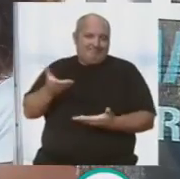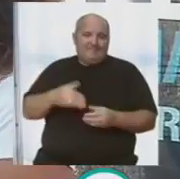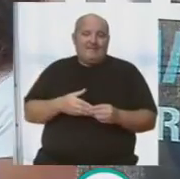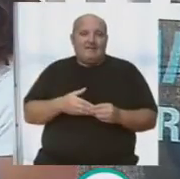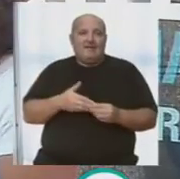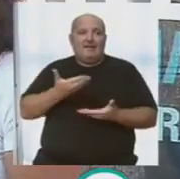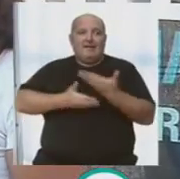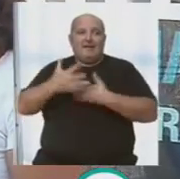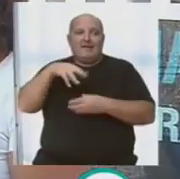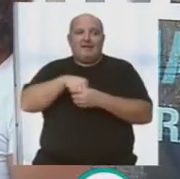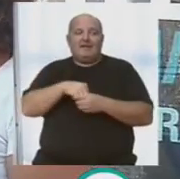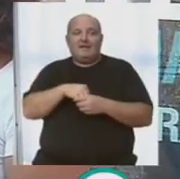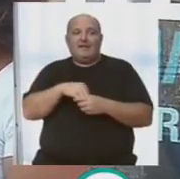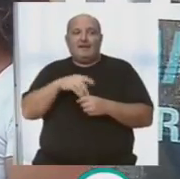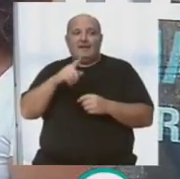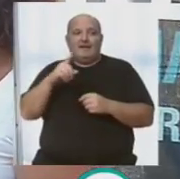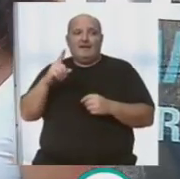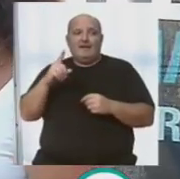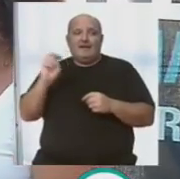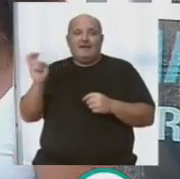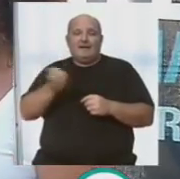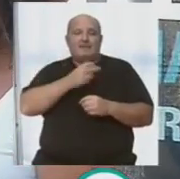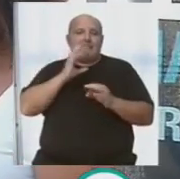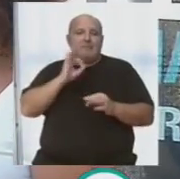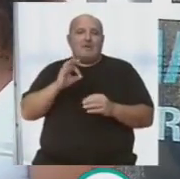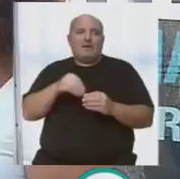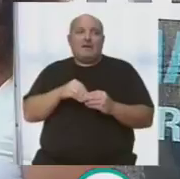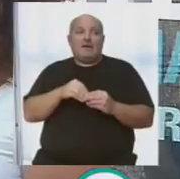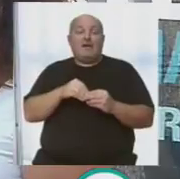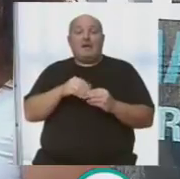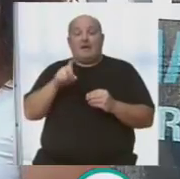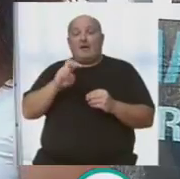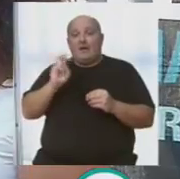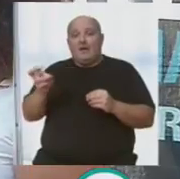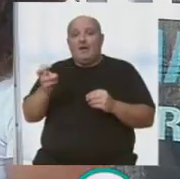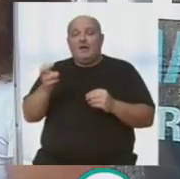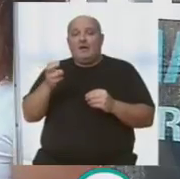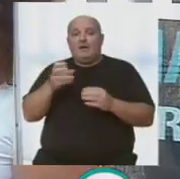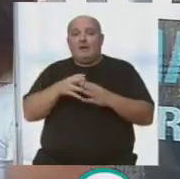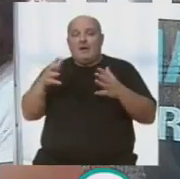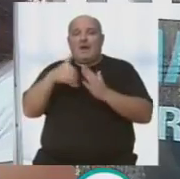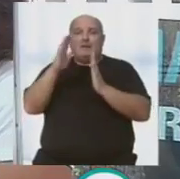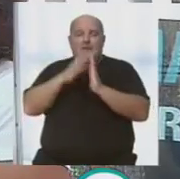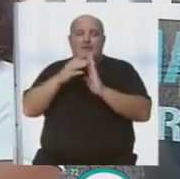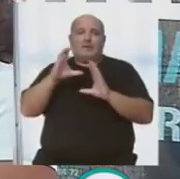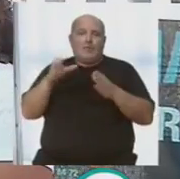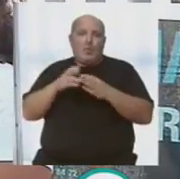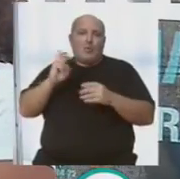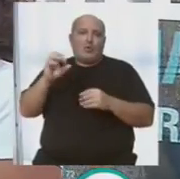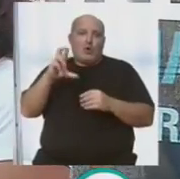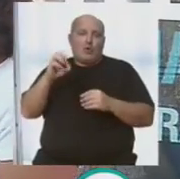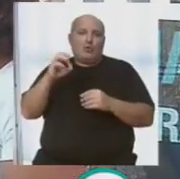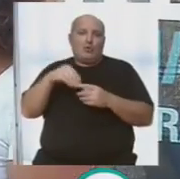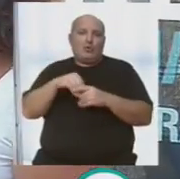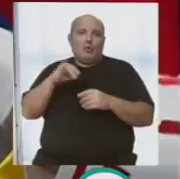gran colaboradora, siempre conocido entre autores, no de ahora, de tiempo inmemorial. y además tenemos otro gran cartel. Empieza otro gran coro